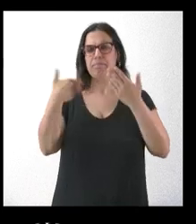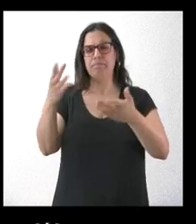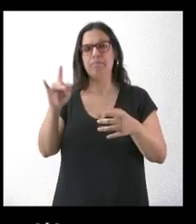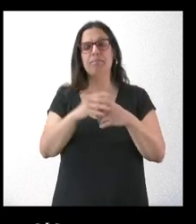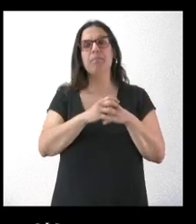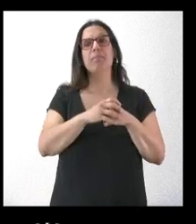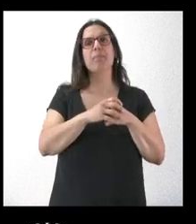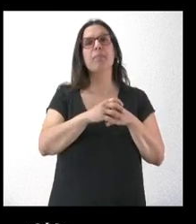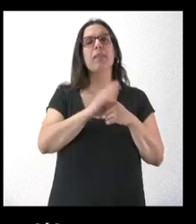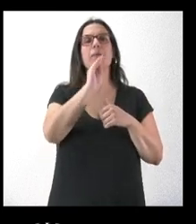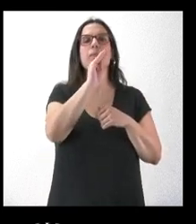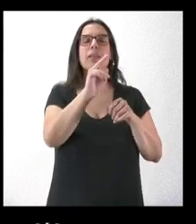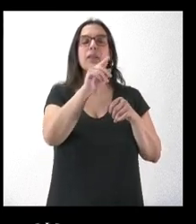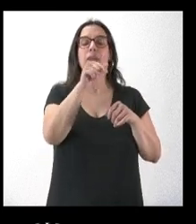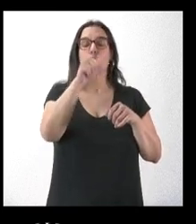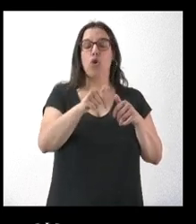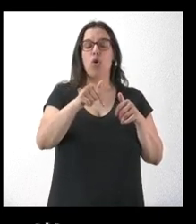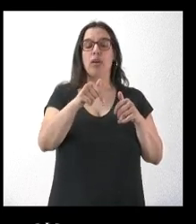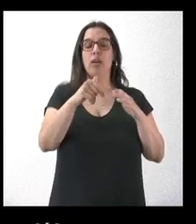lo que han aprobado hoy